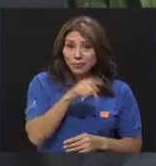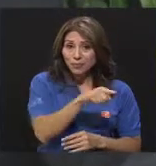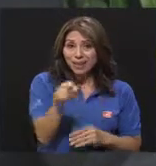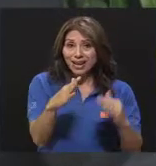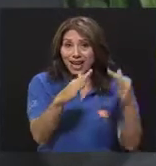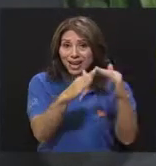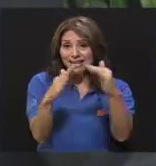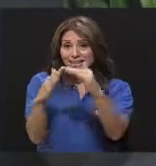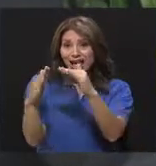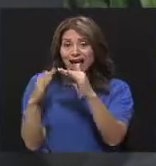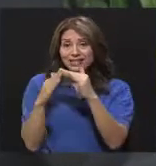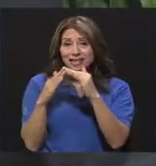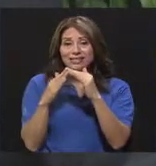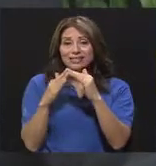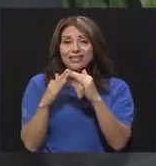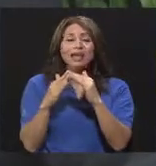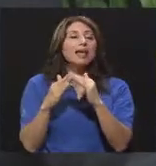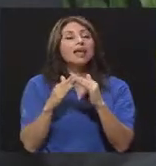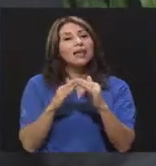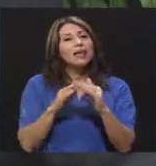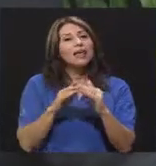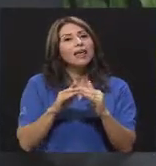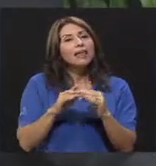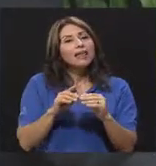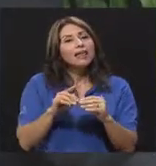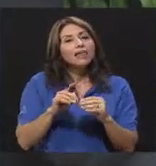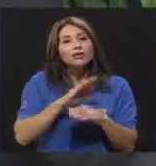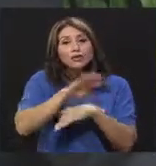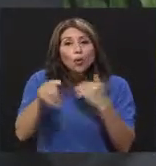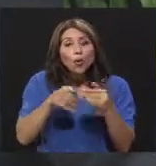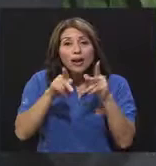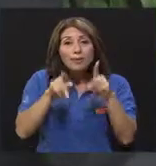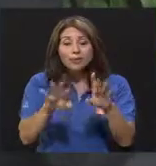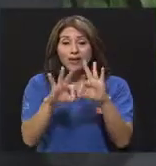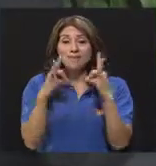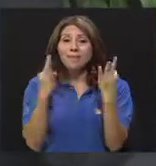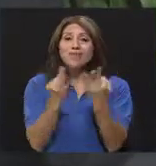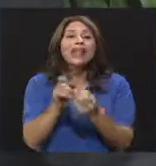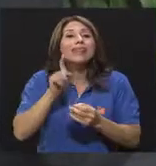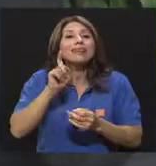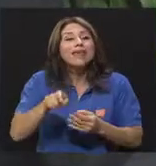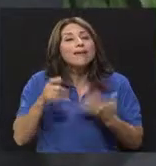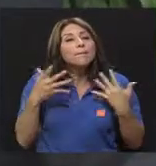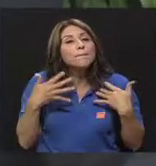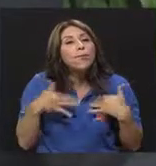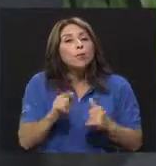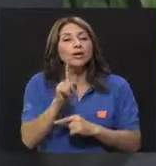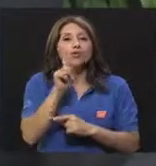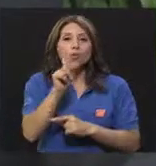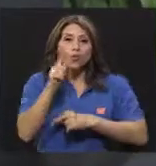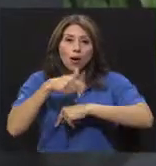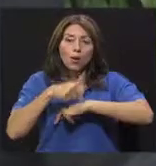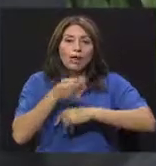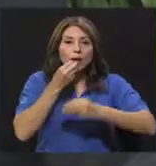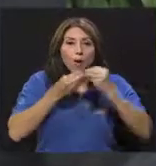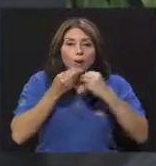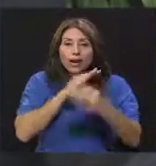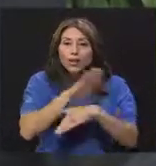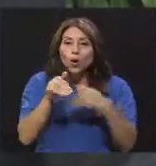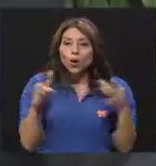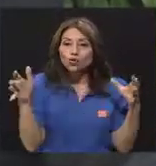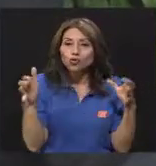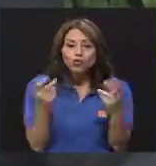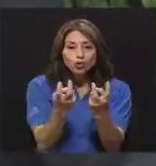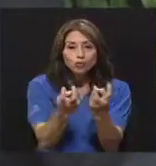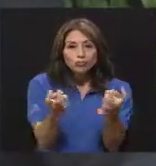menos una comida en común en las familias. ¿Por qué? Porque esto está identificado como un factor protector. ¿Para